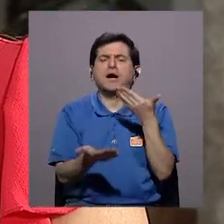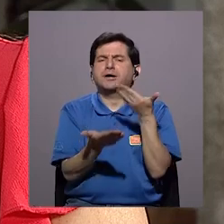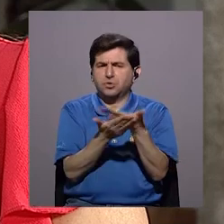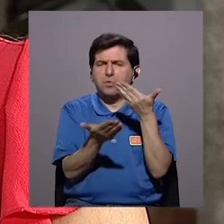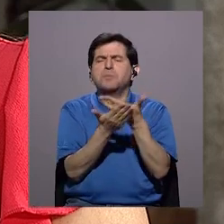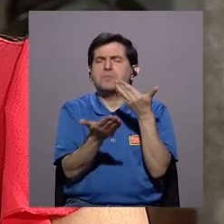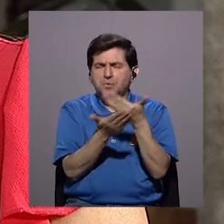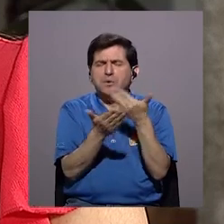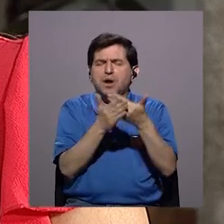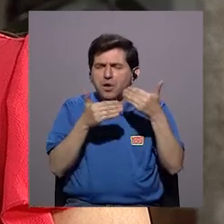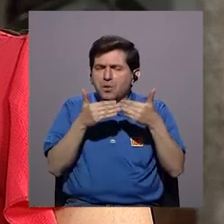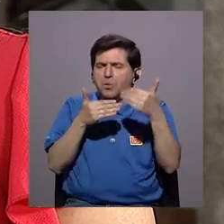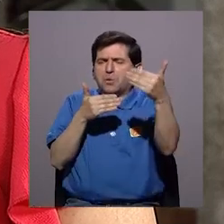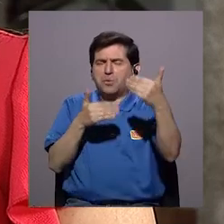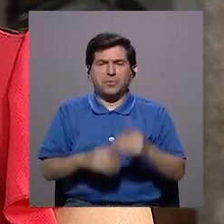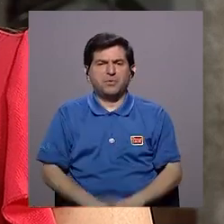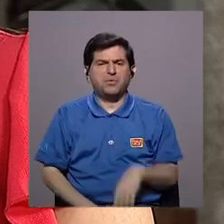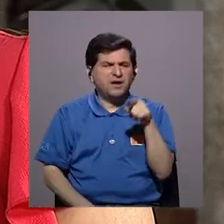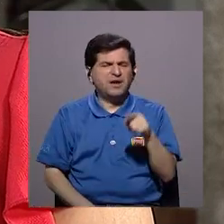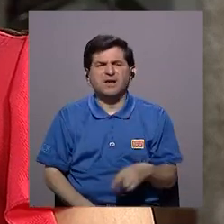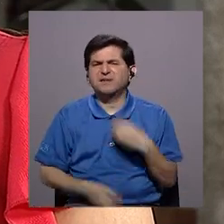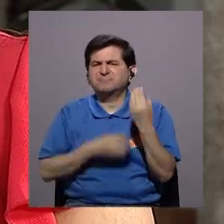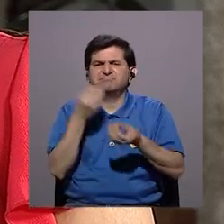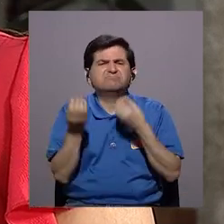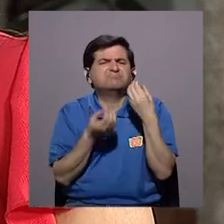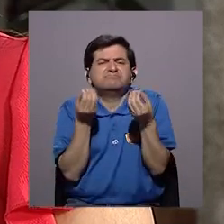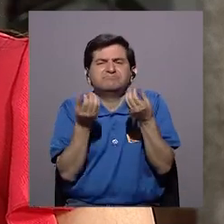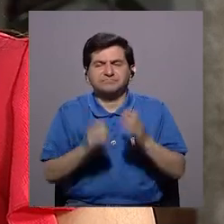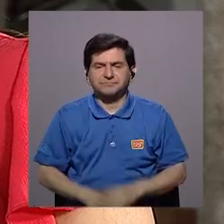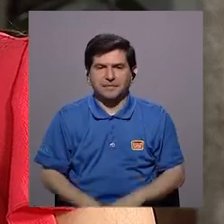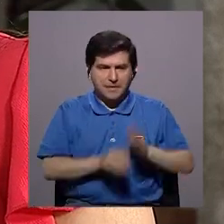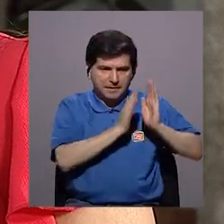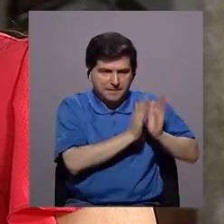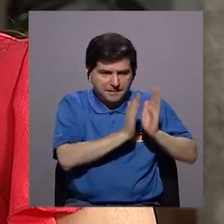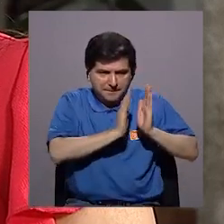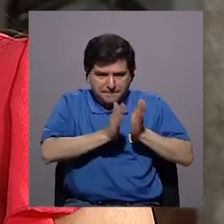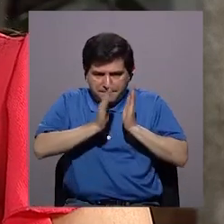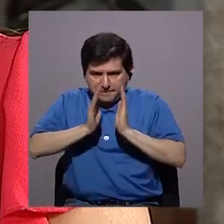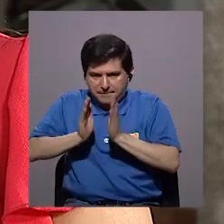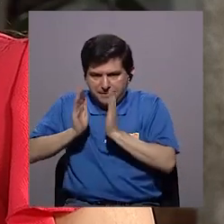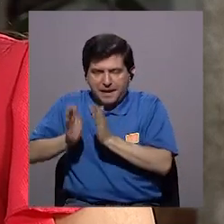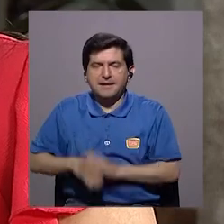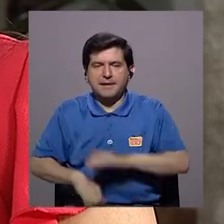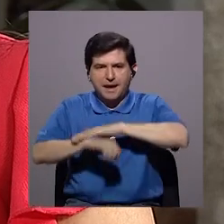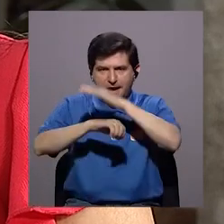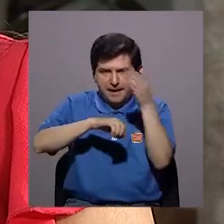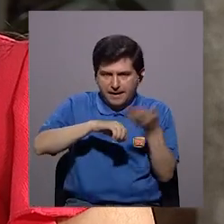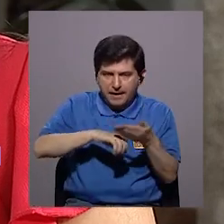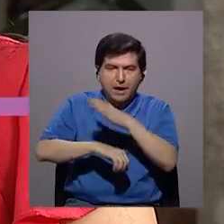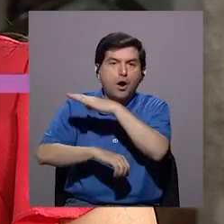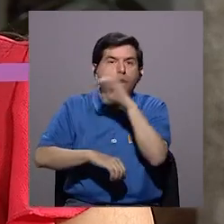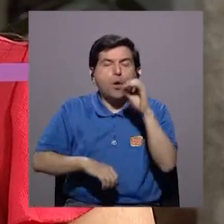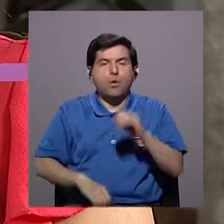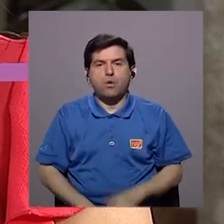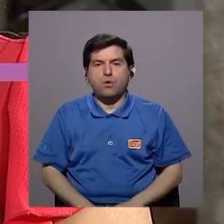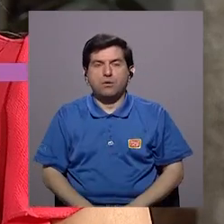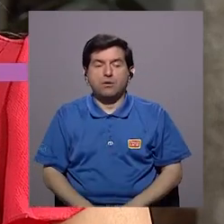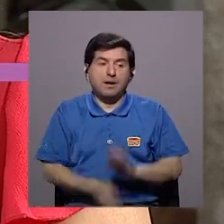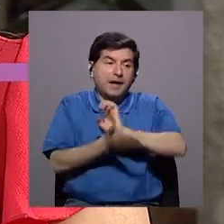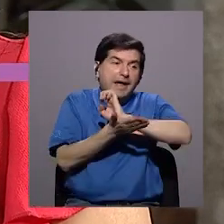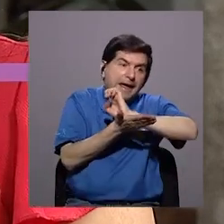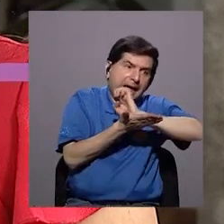ampliamente comprobado y de lo que se encarga es de planificar o planear los embarazos o